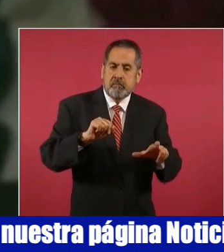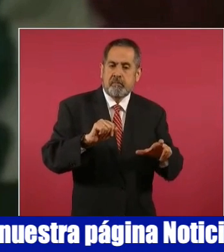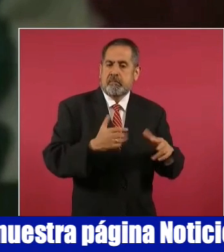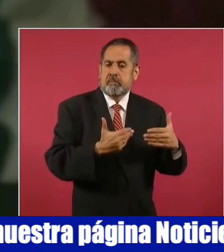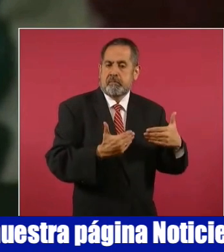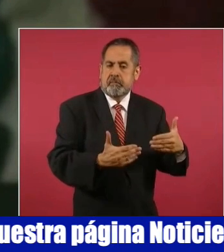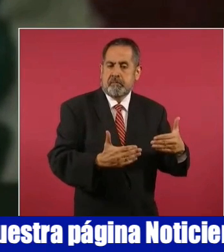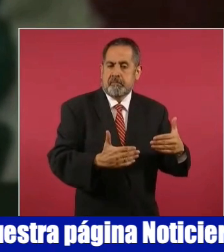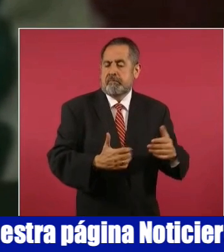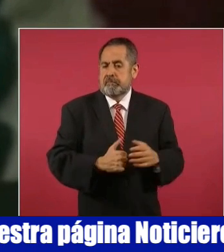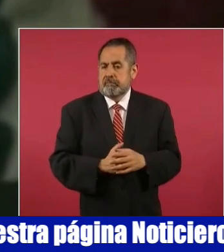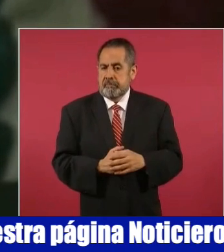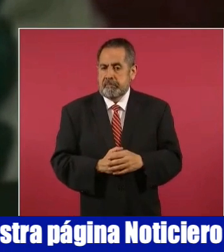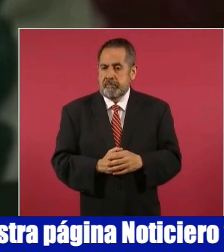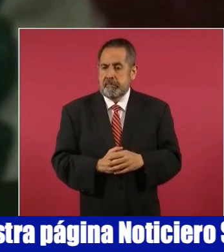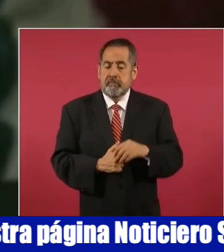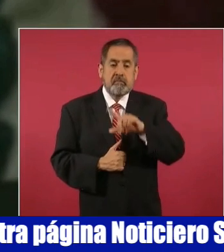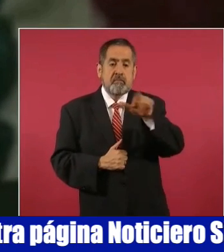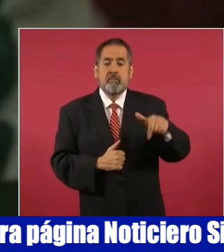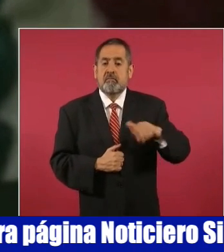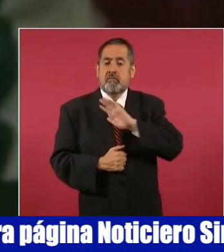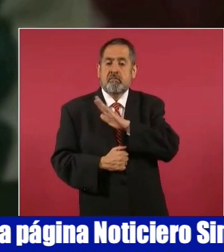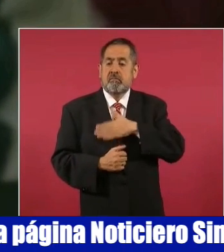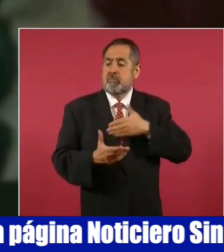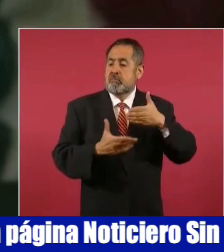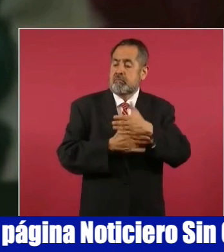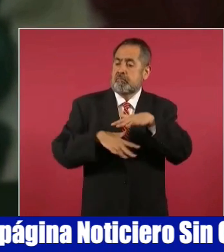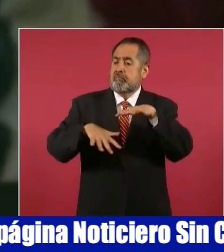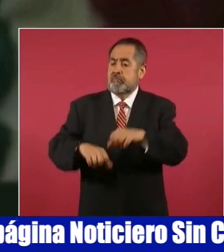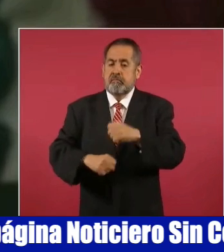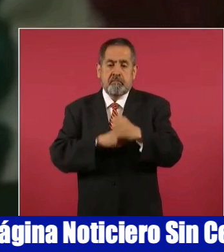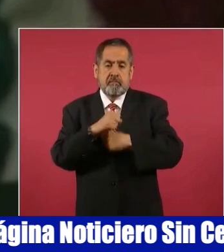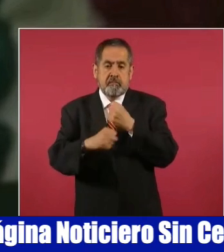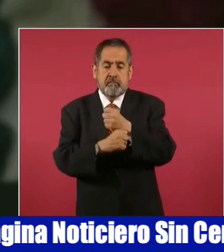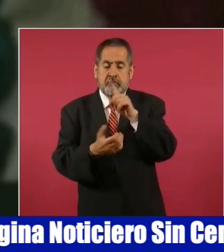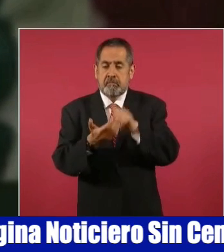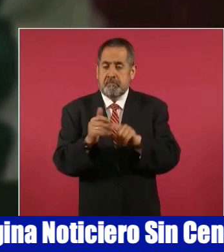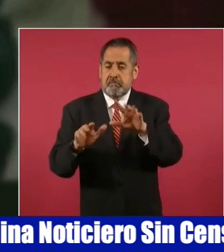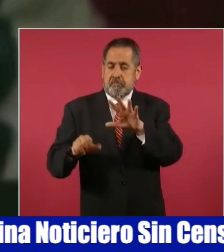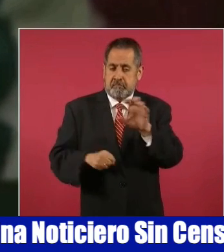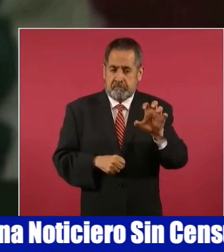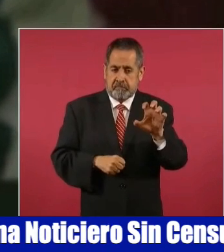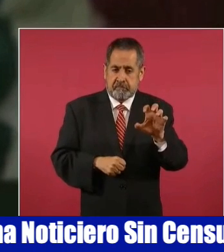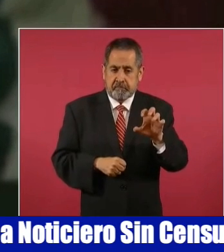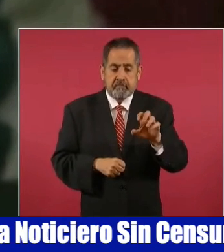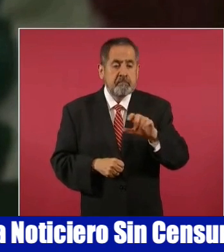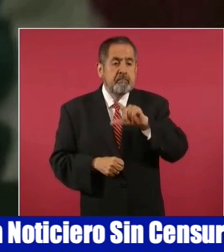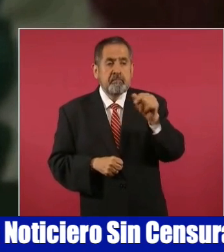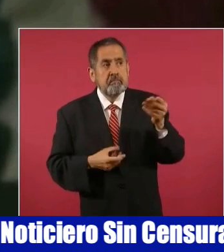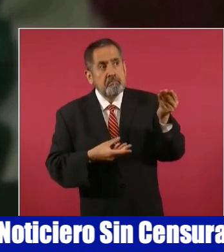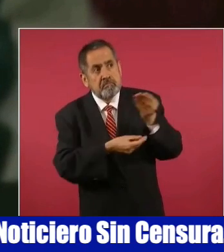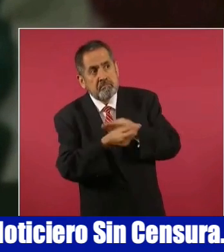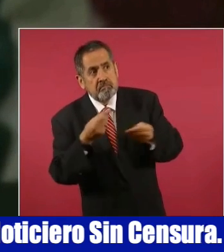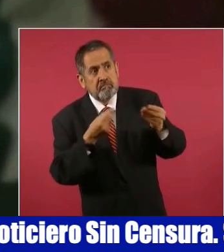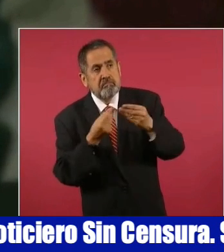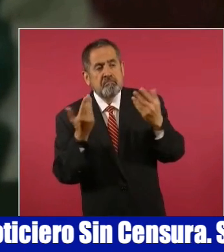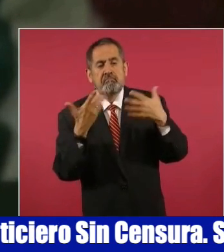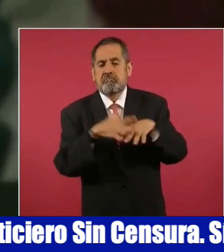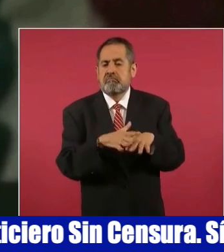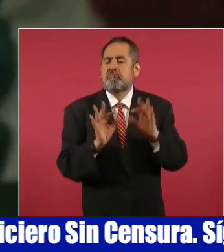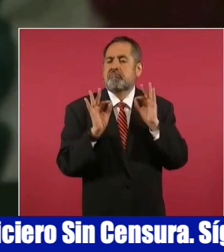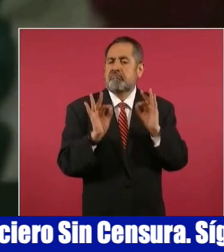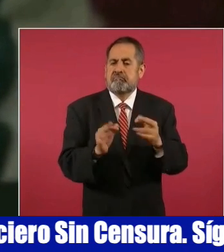Con la dominación española en el siglo XVI, hubo un enriquecimiento mutuo y en los últimos